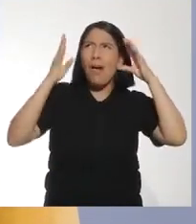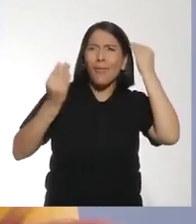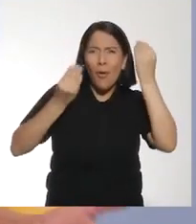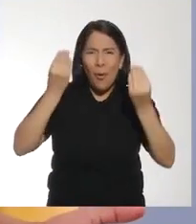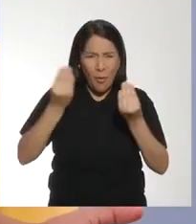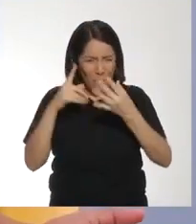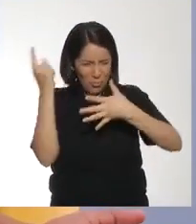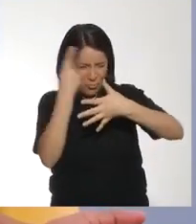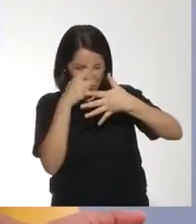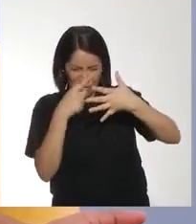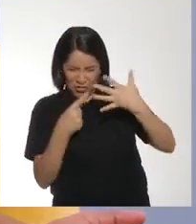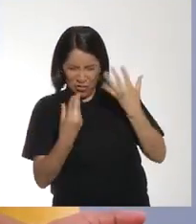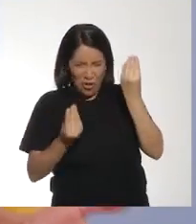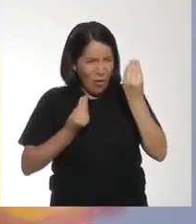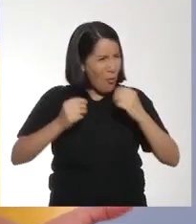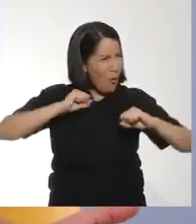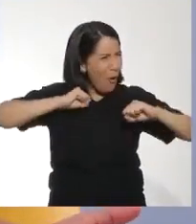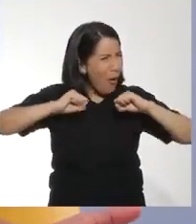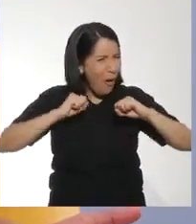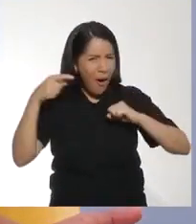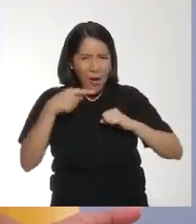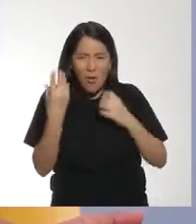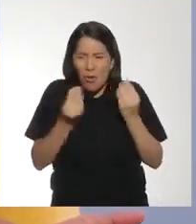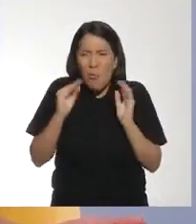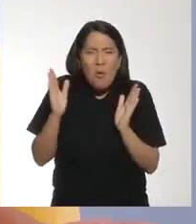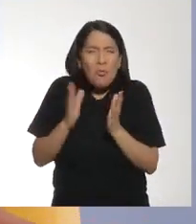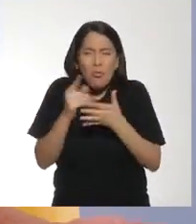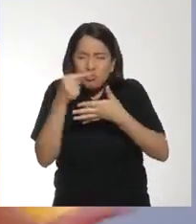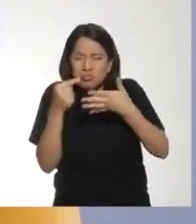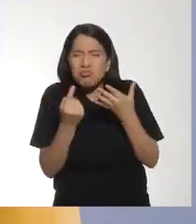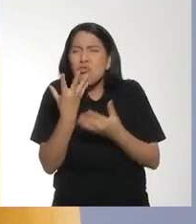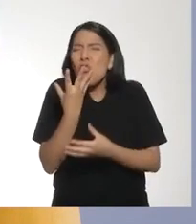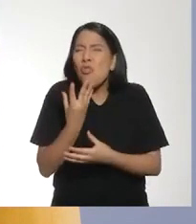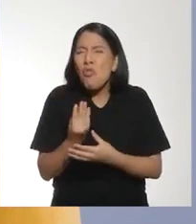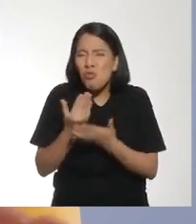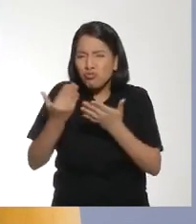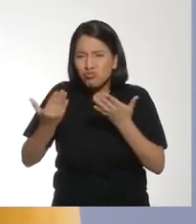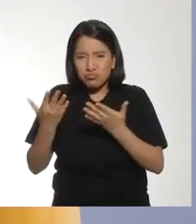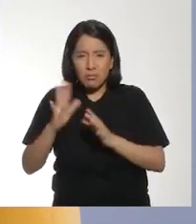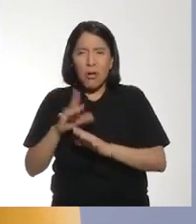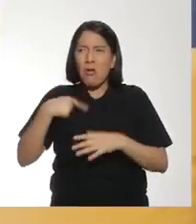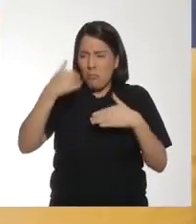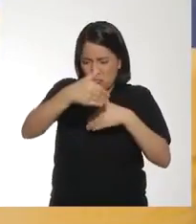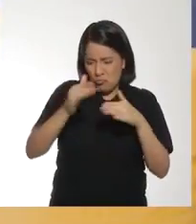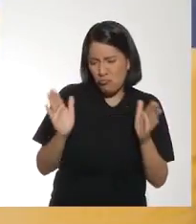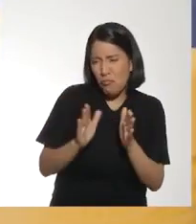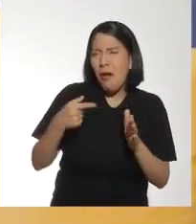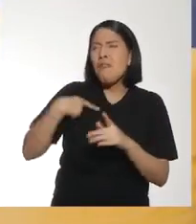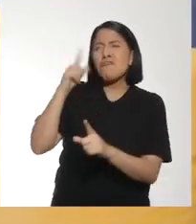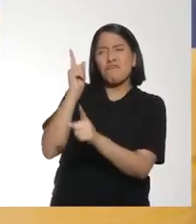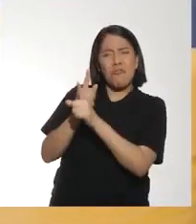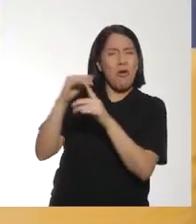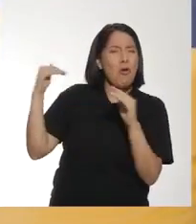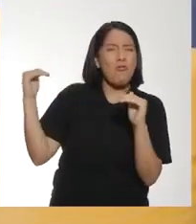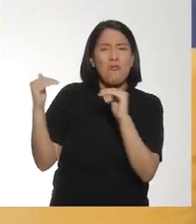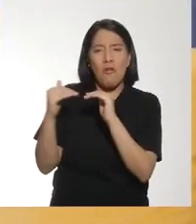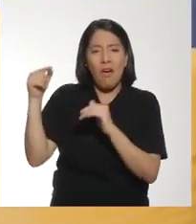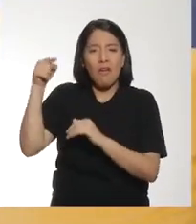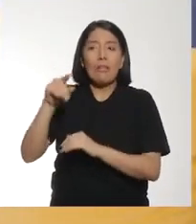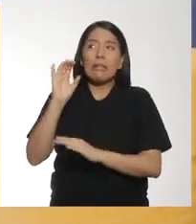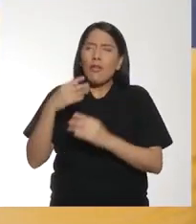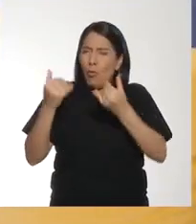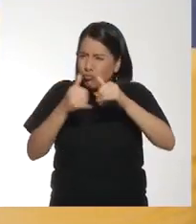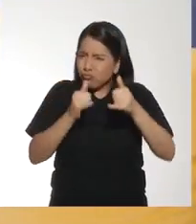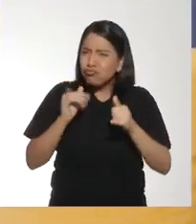razón No me imaginaba Que podíamos hacer Tantas variantes divertidas Con unos cuantos materiales Y en un espacio pequeño Sí Yo pienso lo mismo que tú